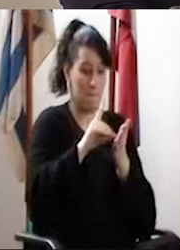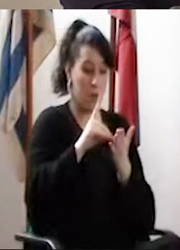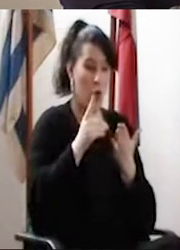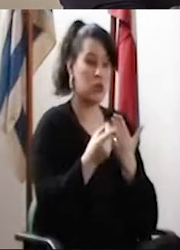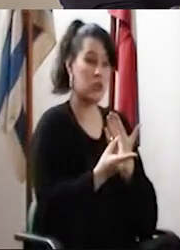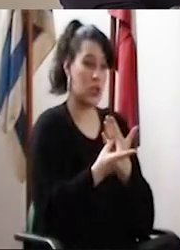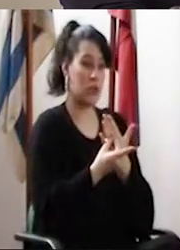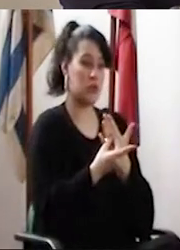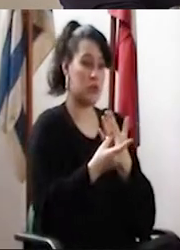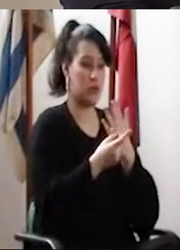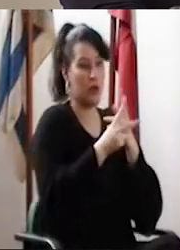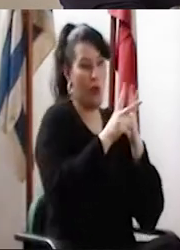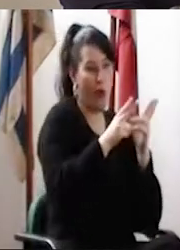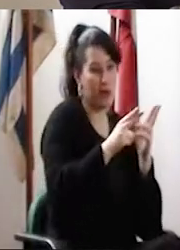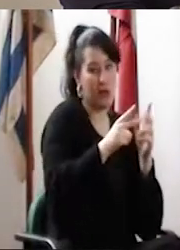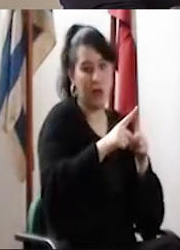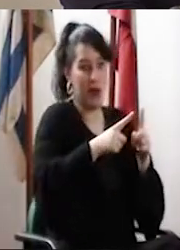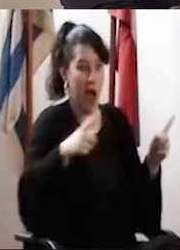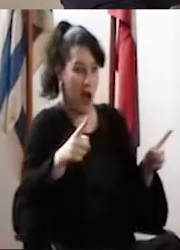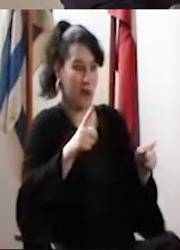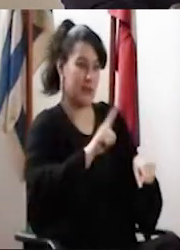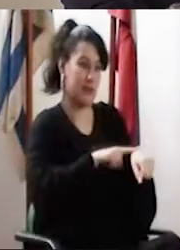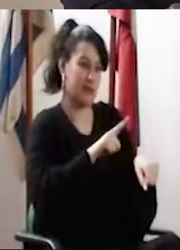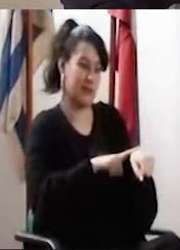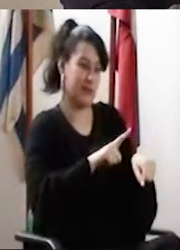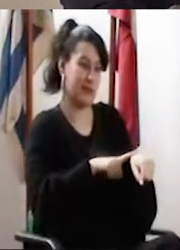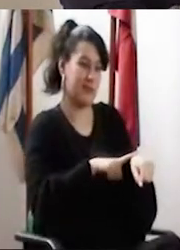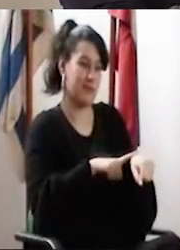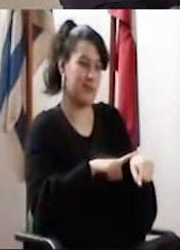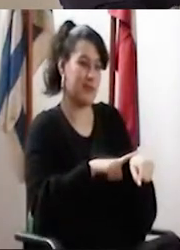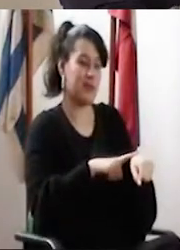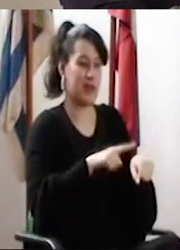pero como el proyecto es a corto, mediano y largo plazo,